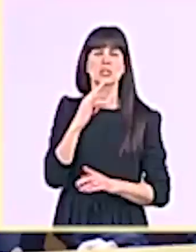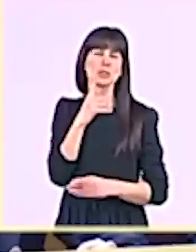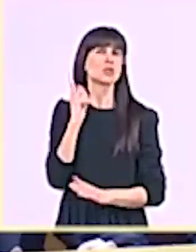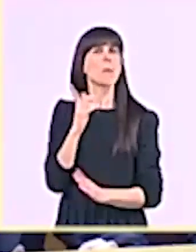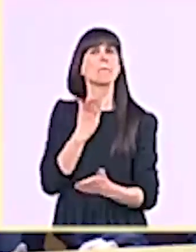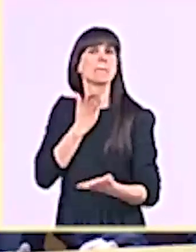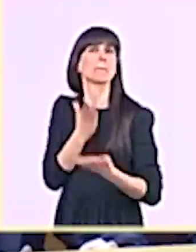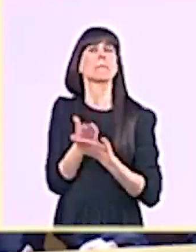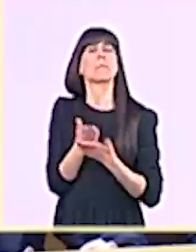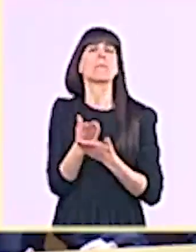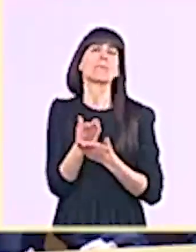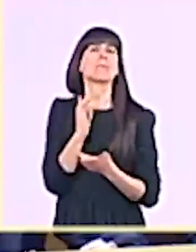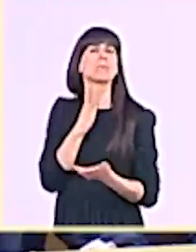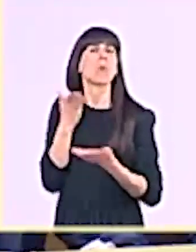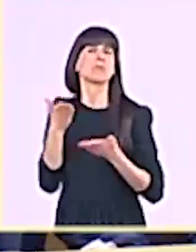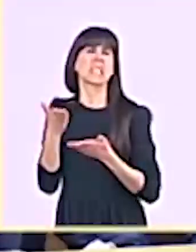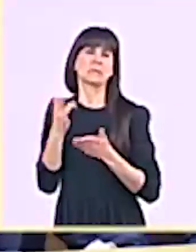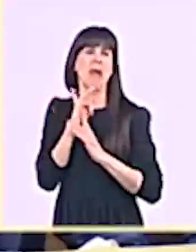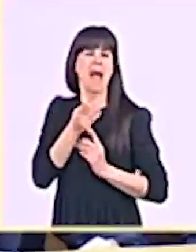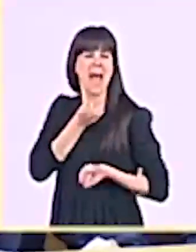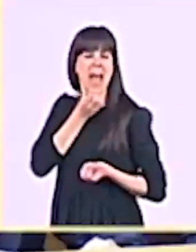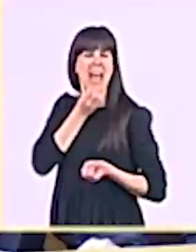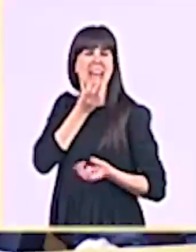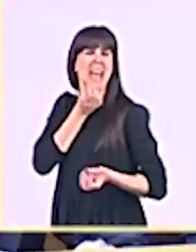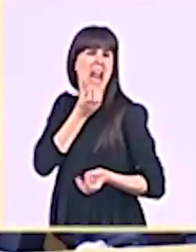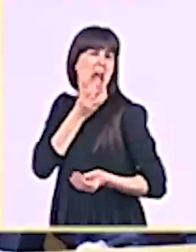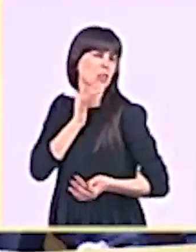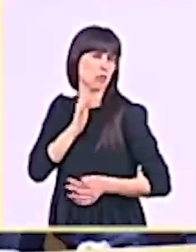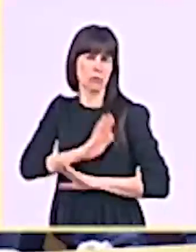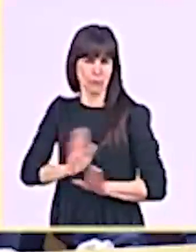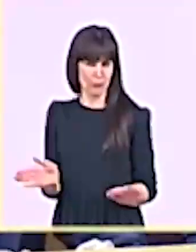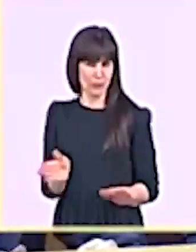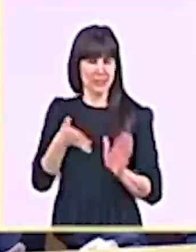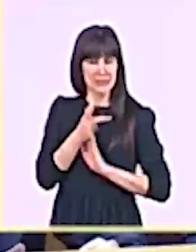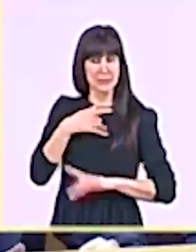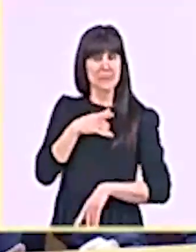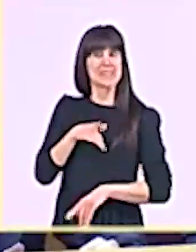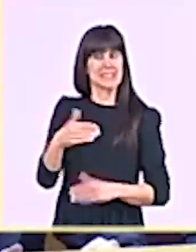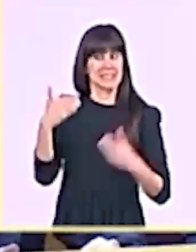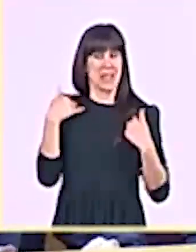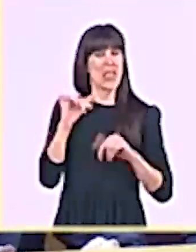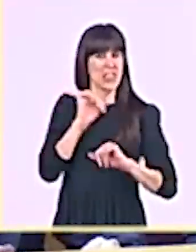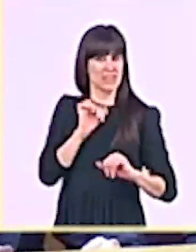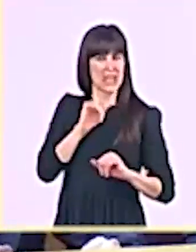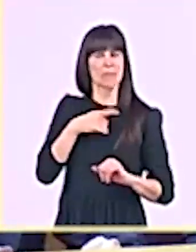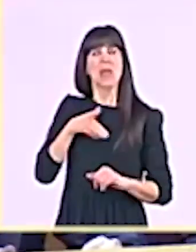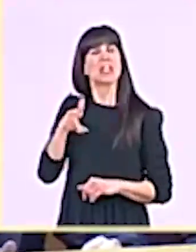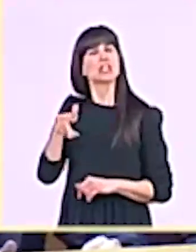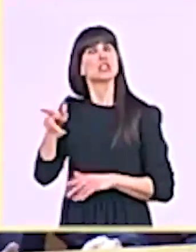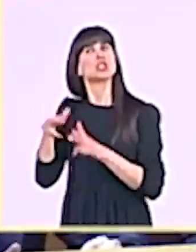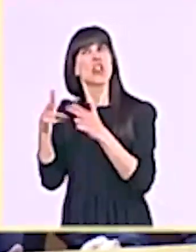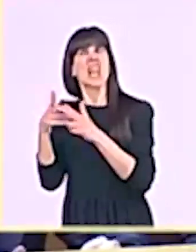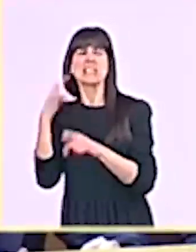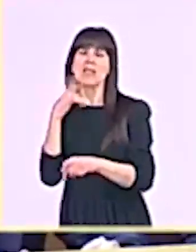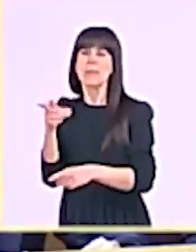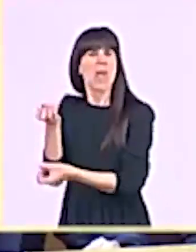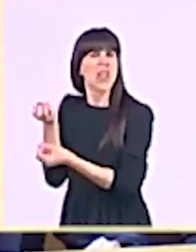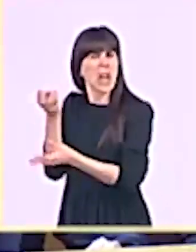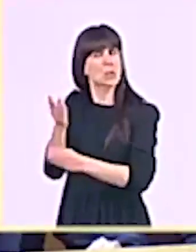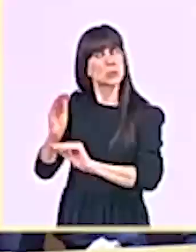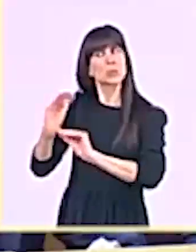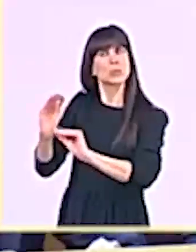La titular de Defensa le dice a la titular de Derechos Sociales que sus declaraciones parten de la ignorancia. Y usted se calla.